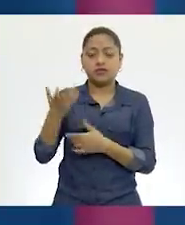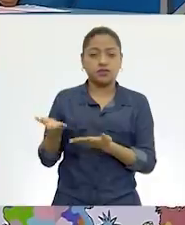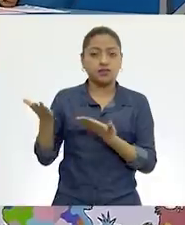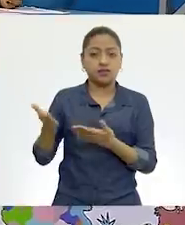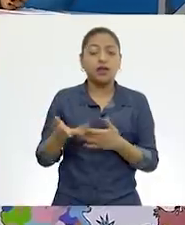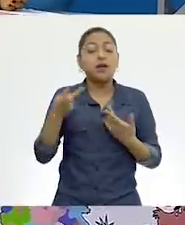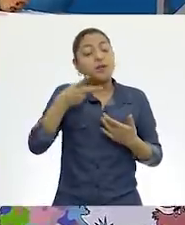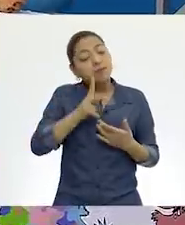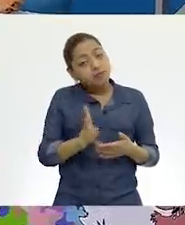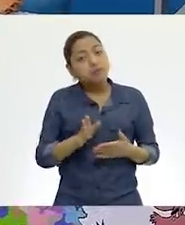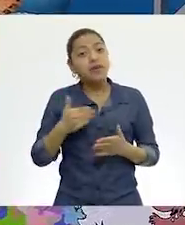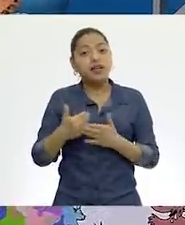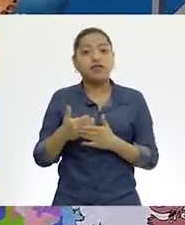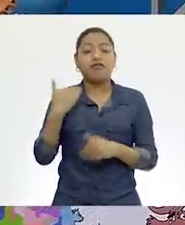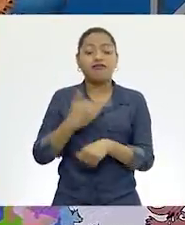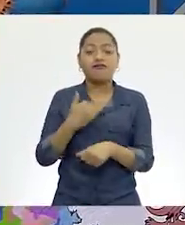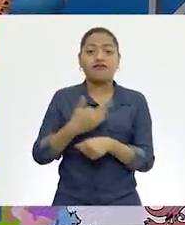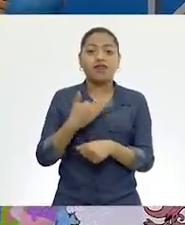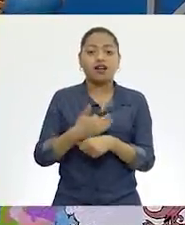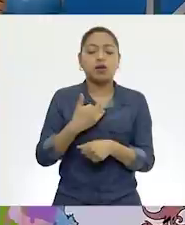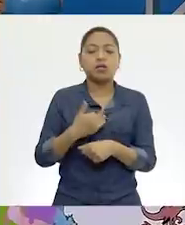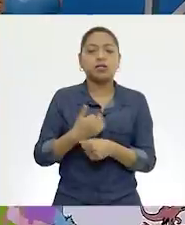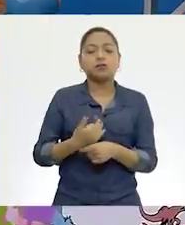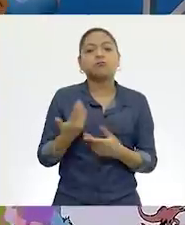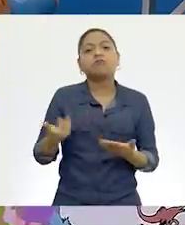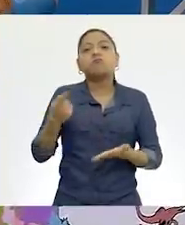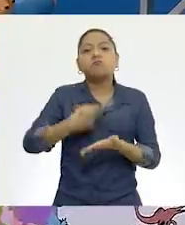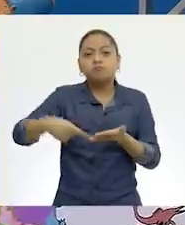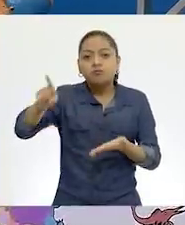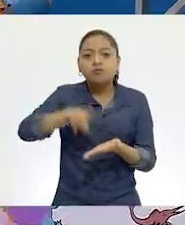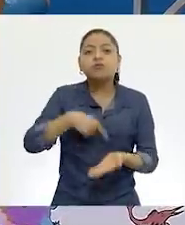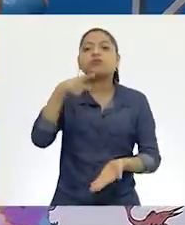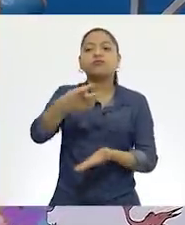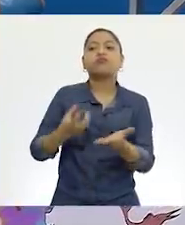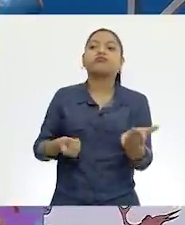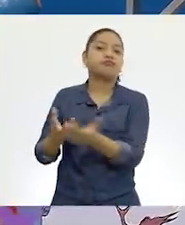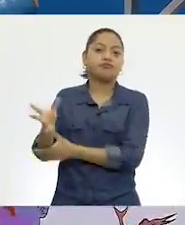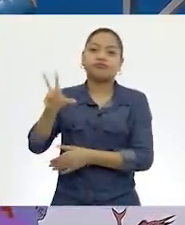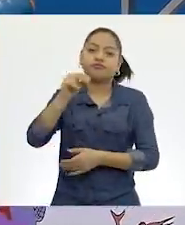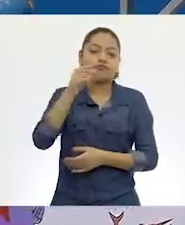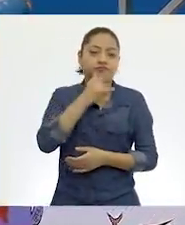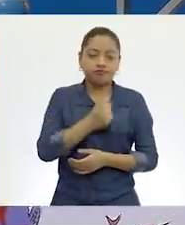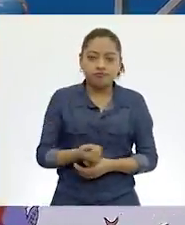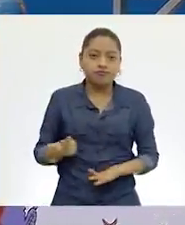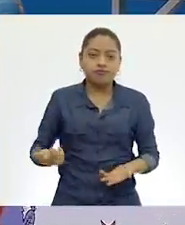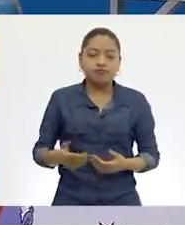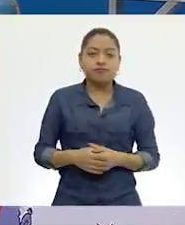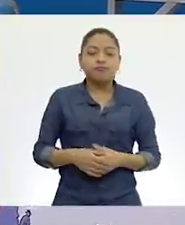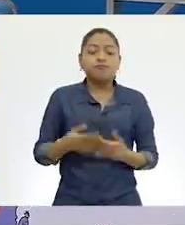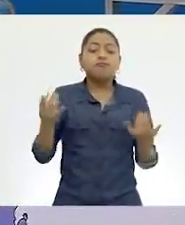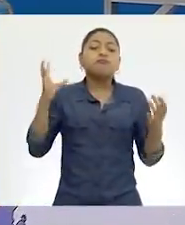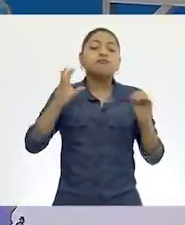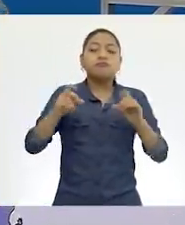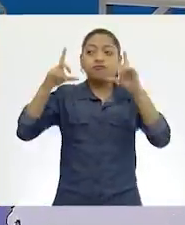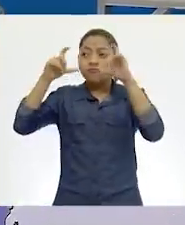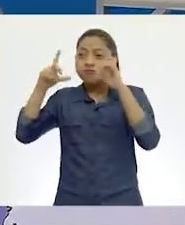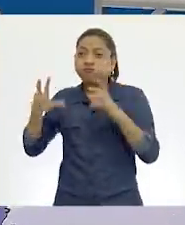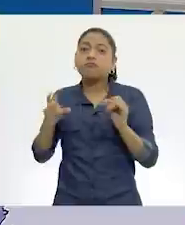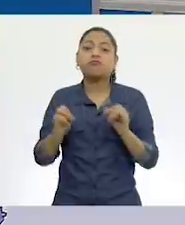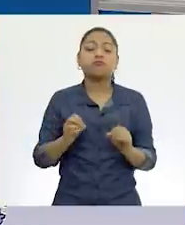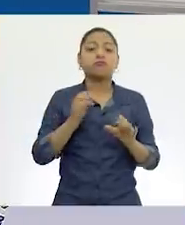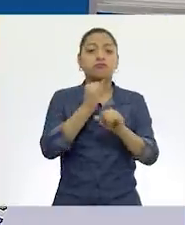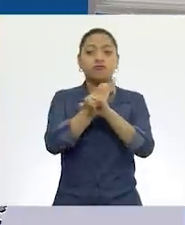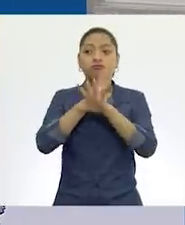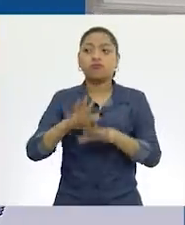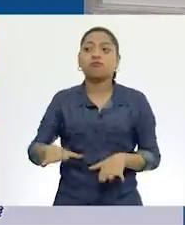estos momentos, pues como está restringida esta parte de poder salir y a lo mejor tomar fotografías o revisar la información que hay sobre